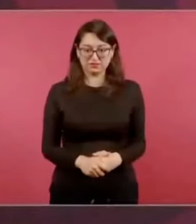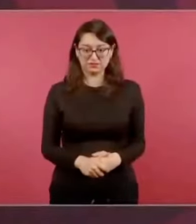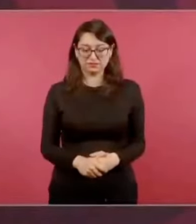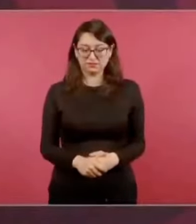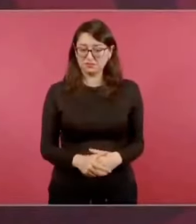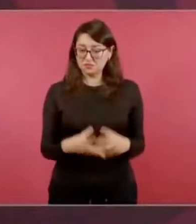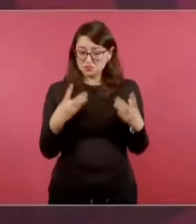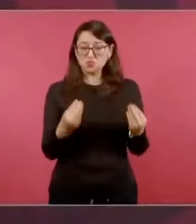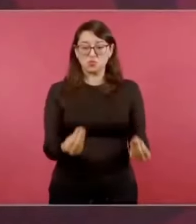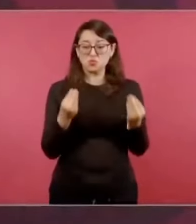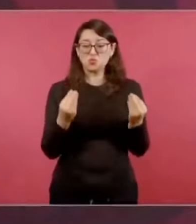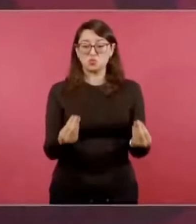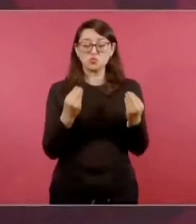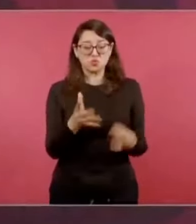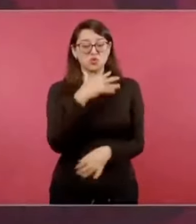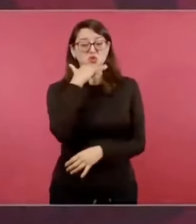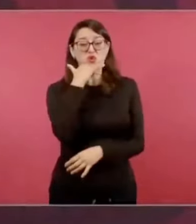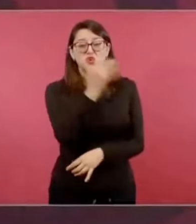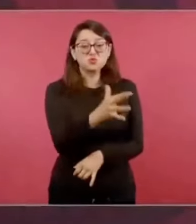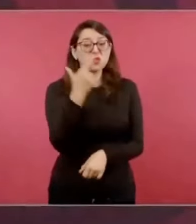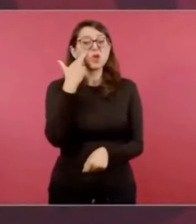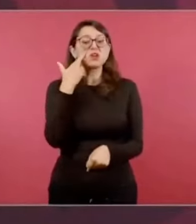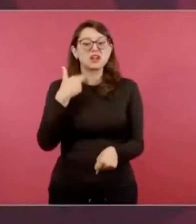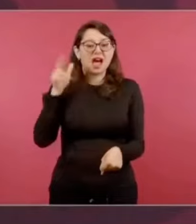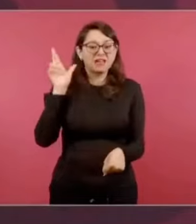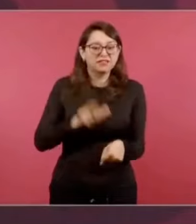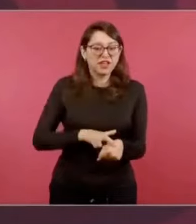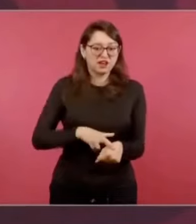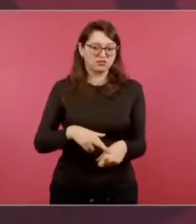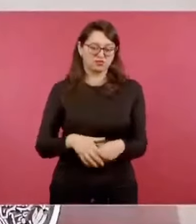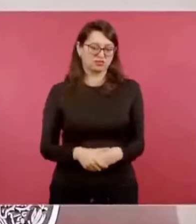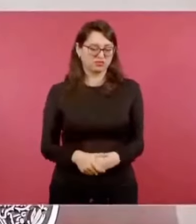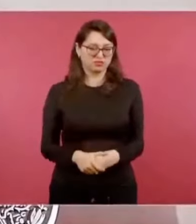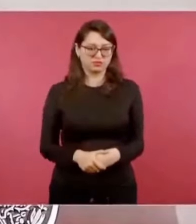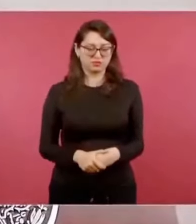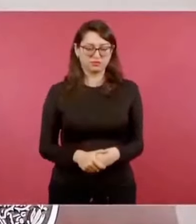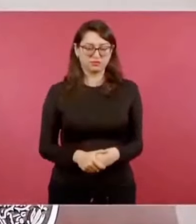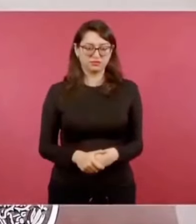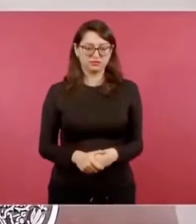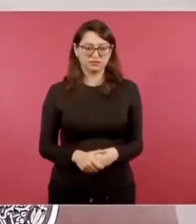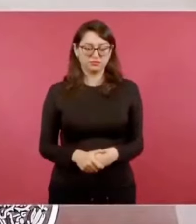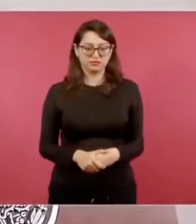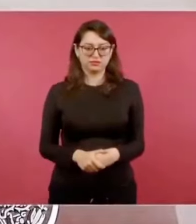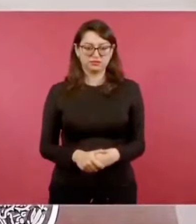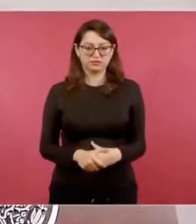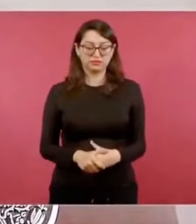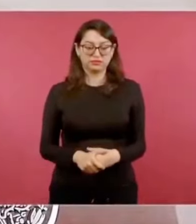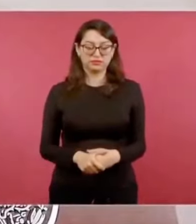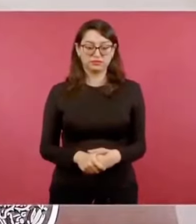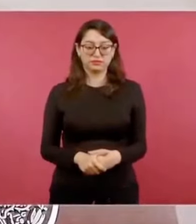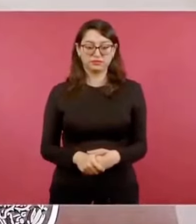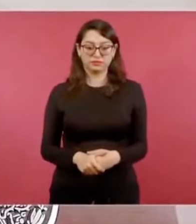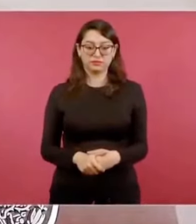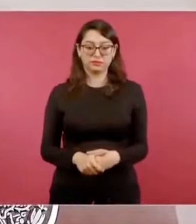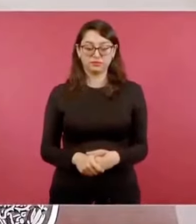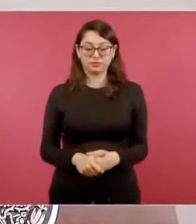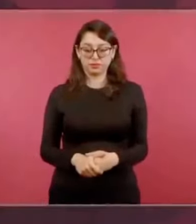mucho, mucho, muy ladrones, entonces